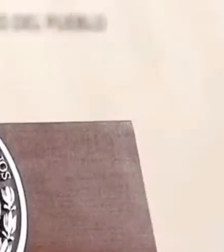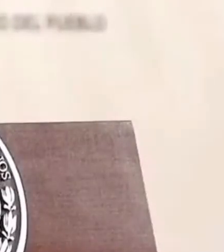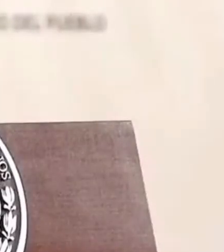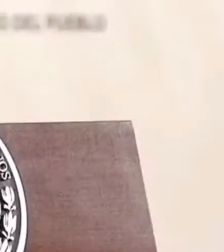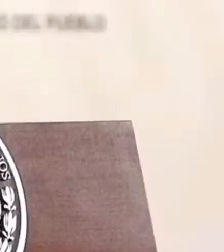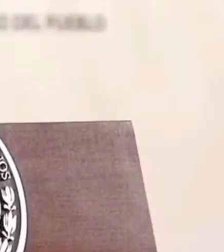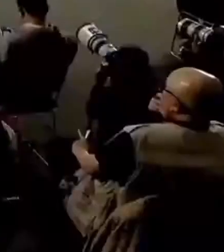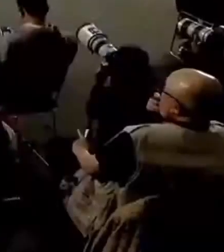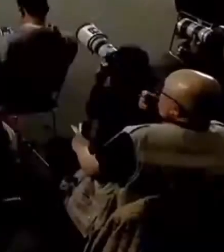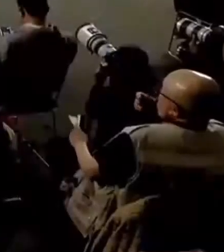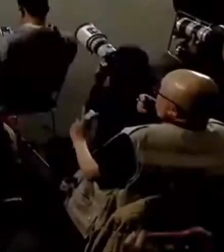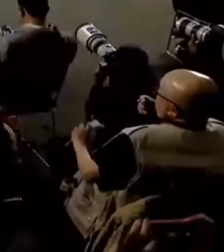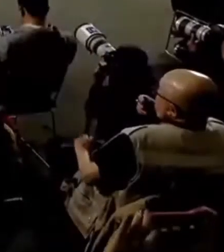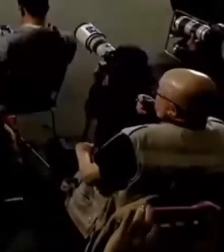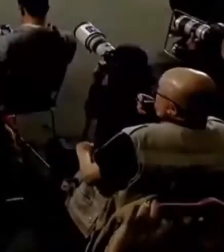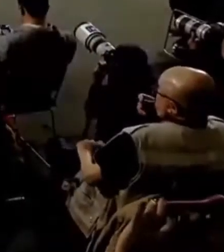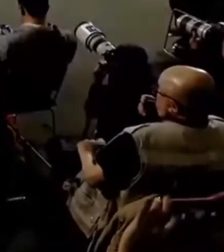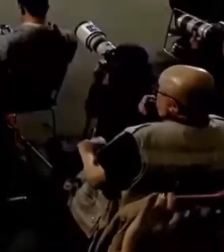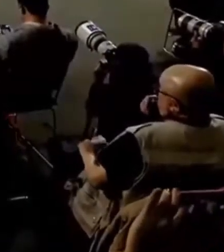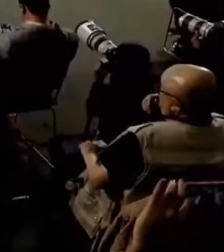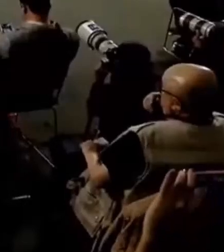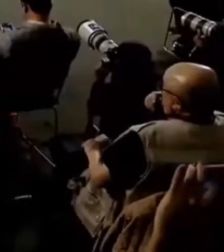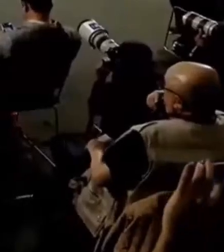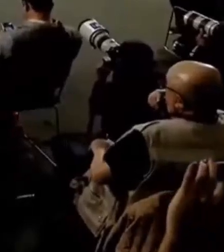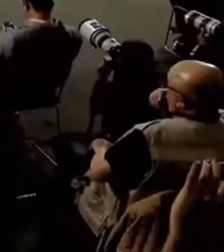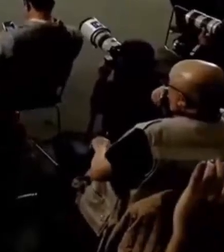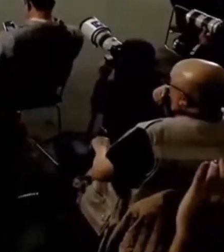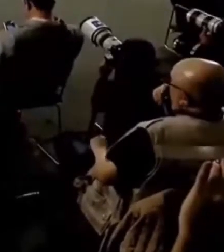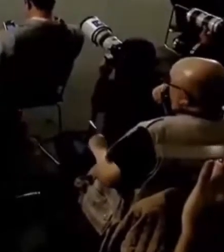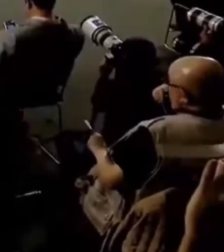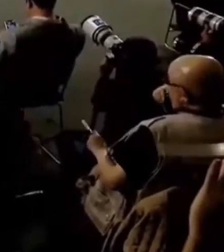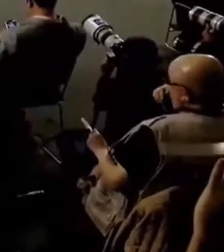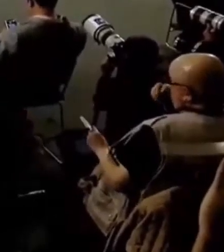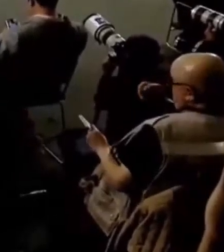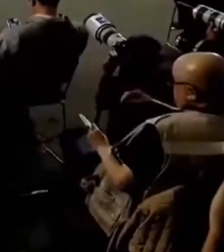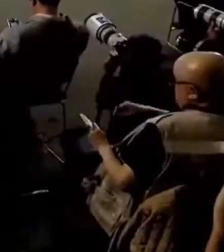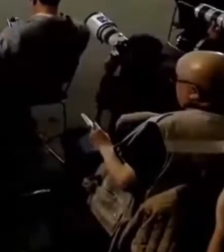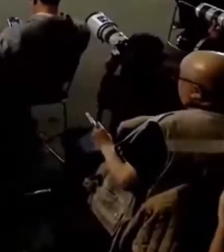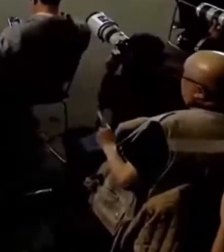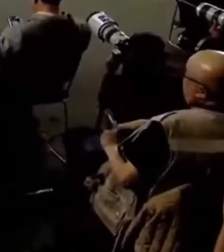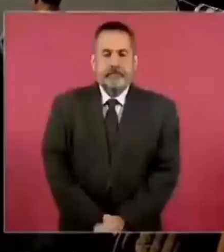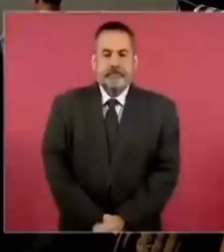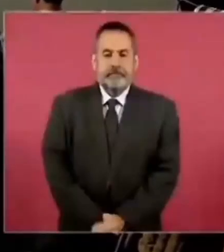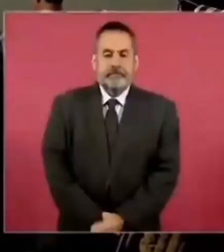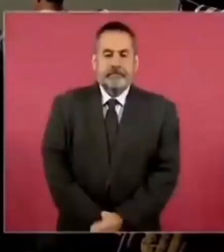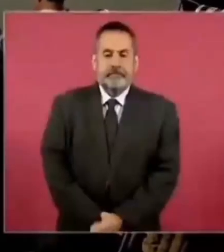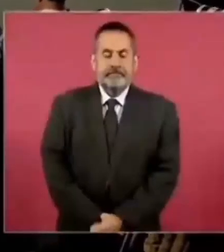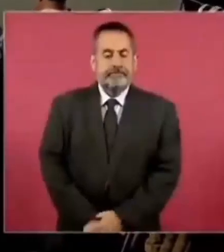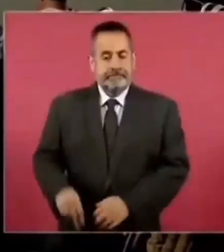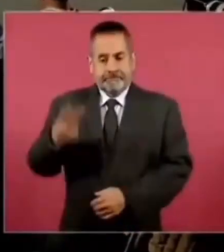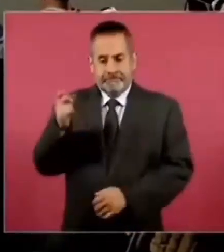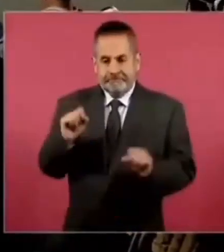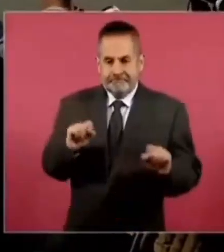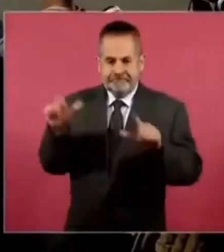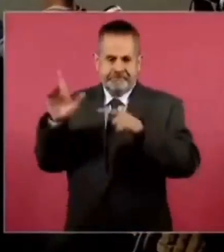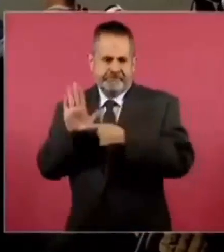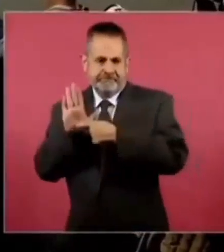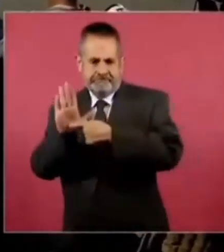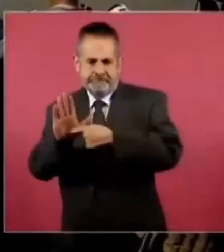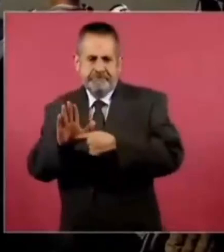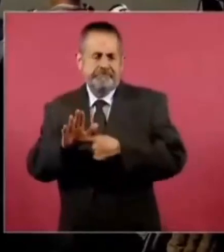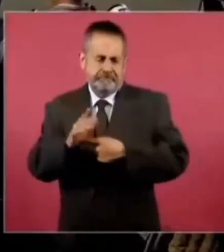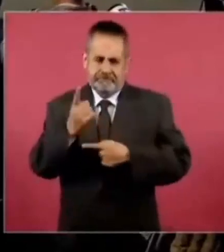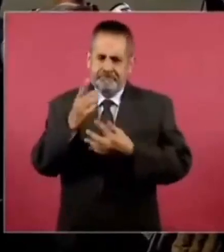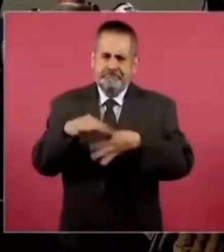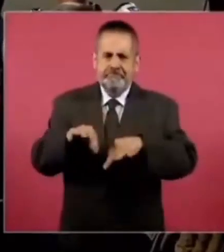este es el resultado. Lo mejor es informar,